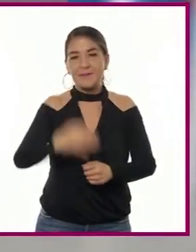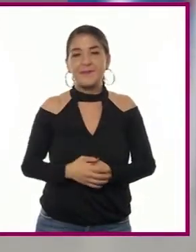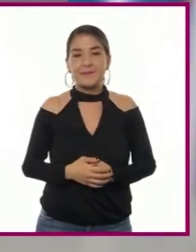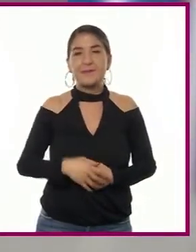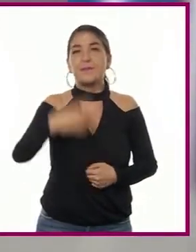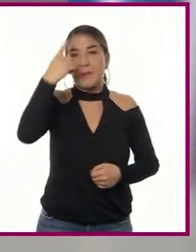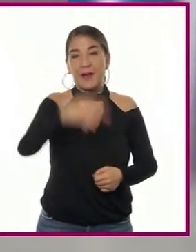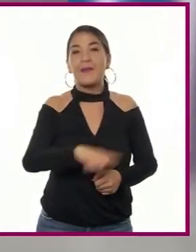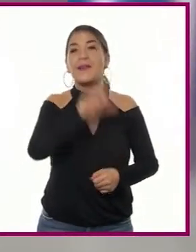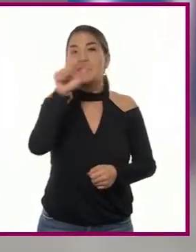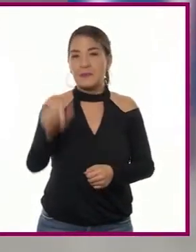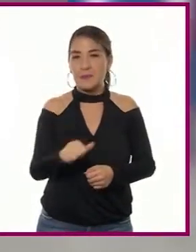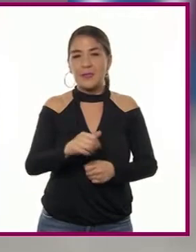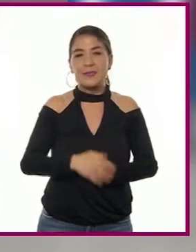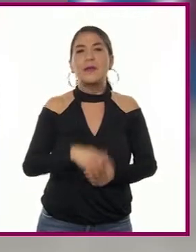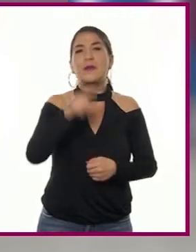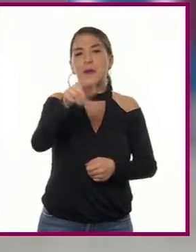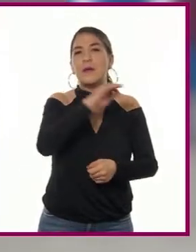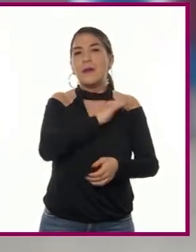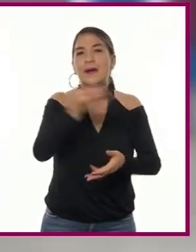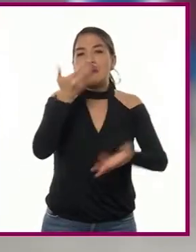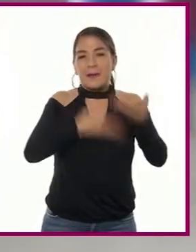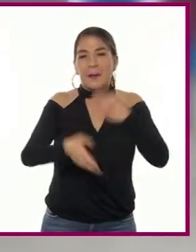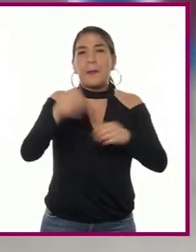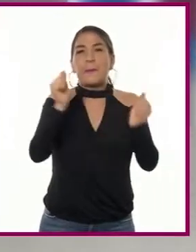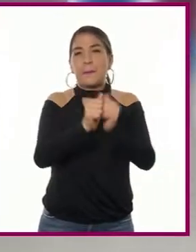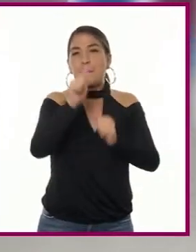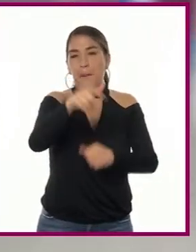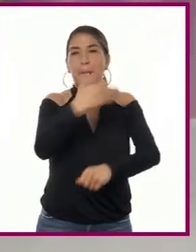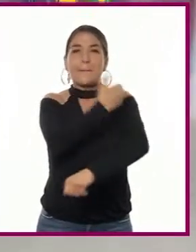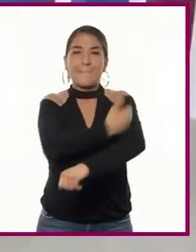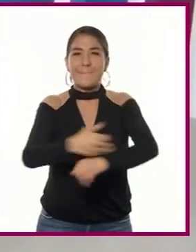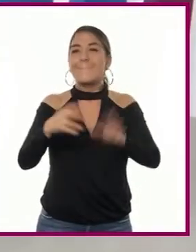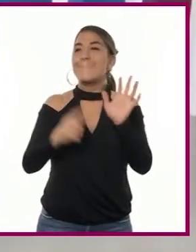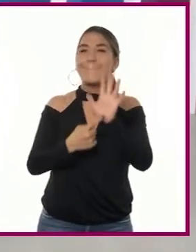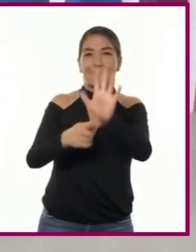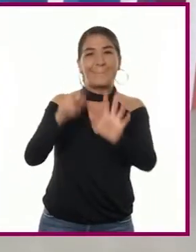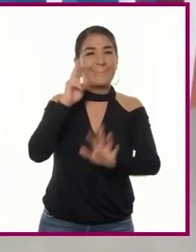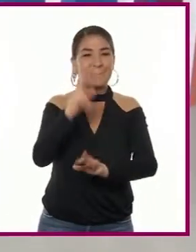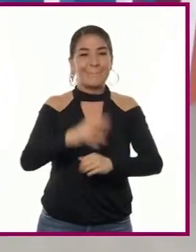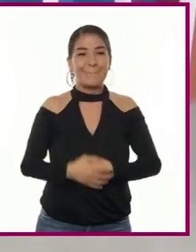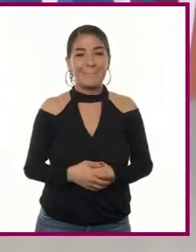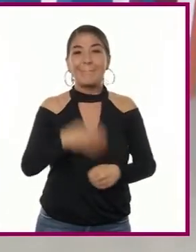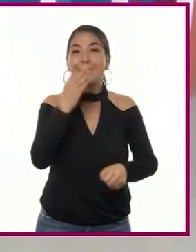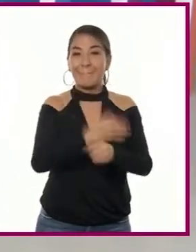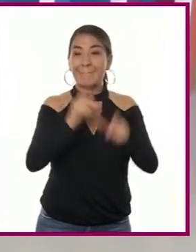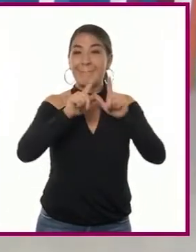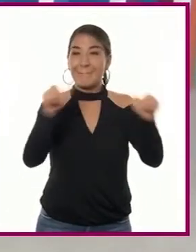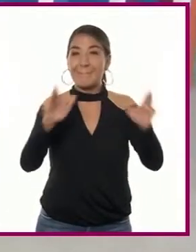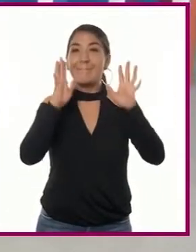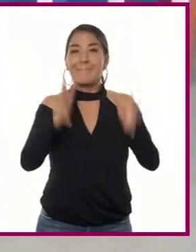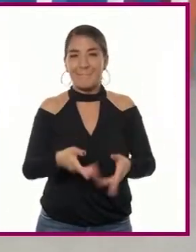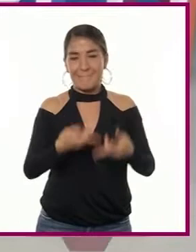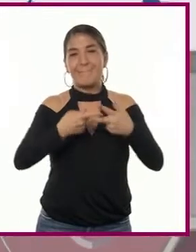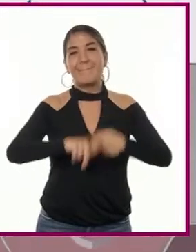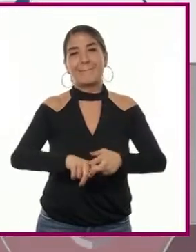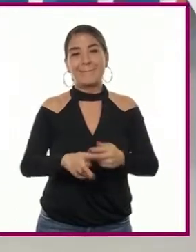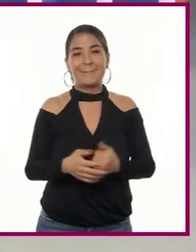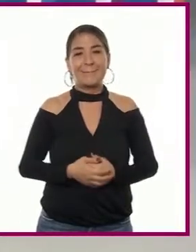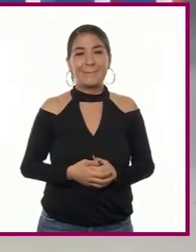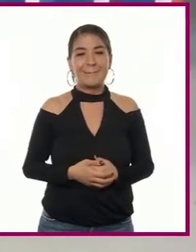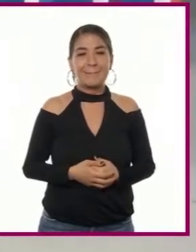para que posteriormente puedan compartir los avances con su familia. Si ya están listos y listas, comenzamos.